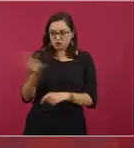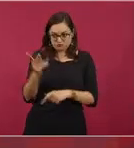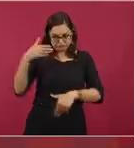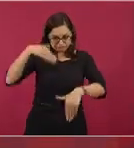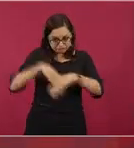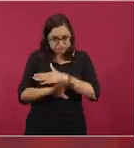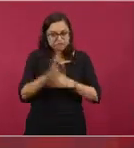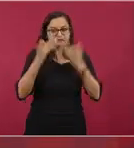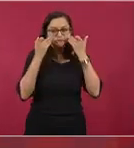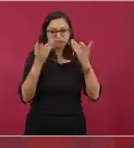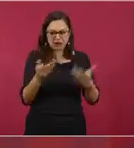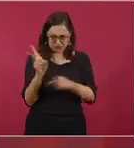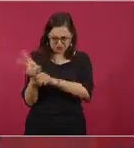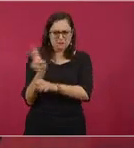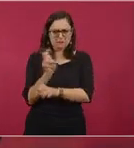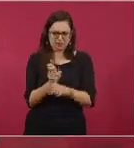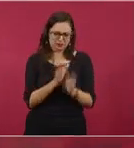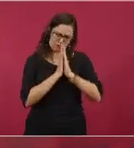o sea